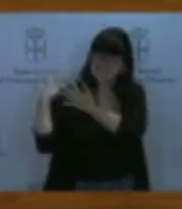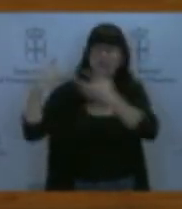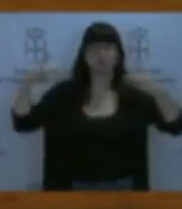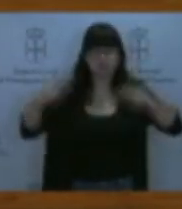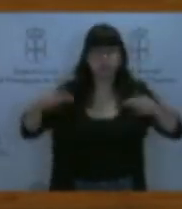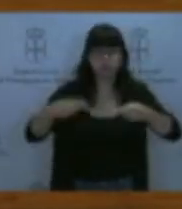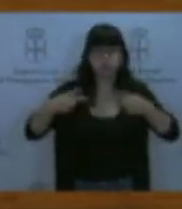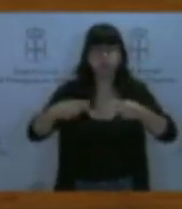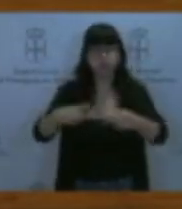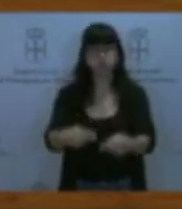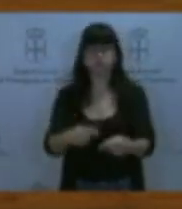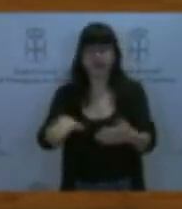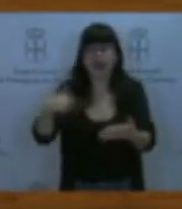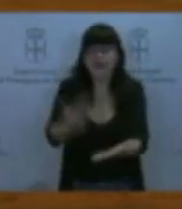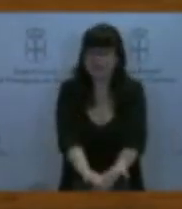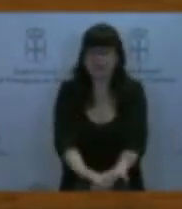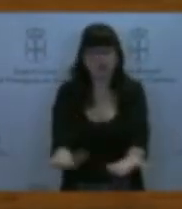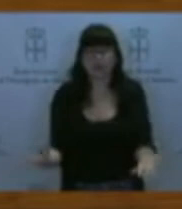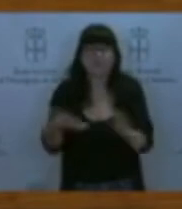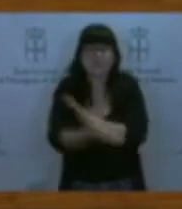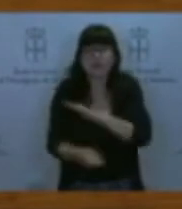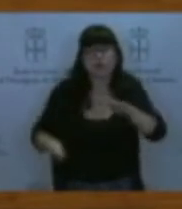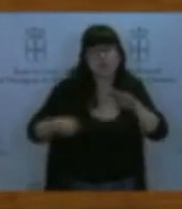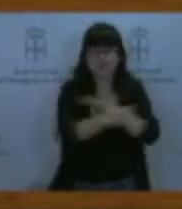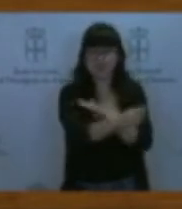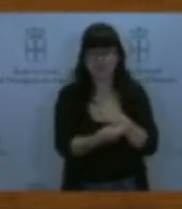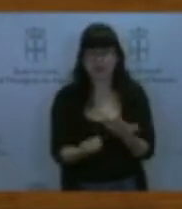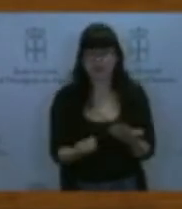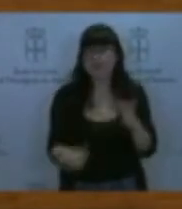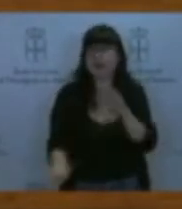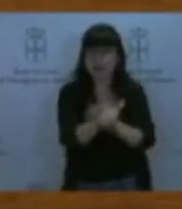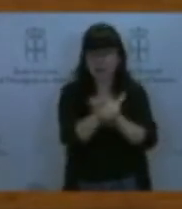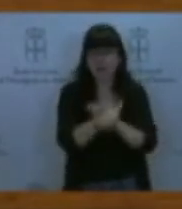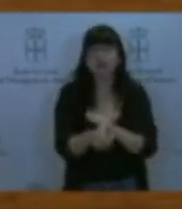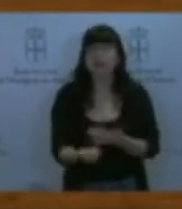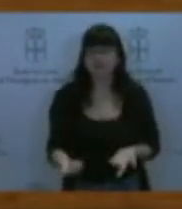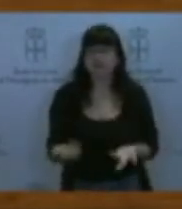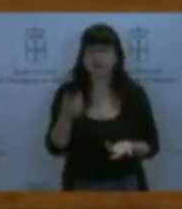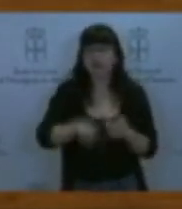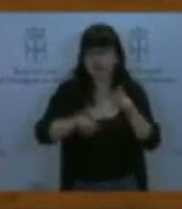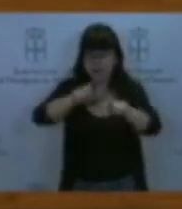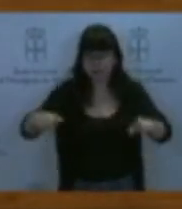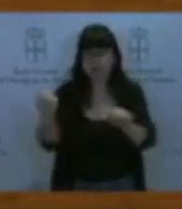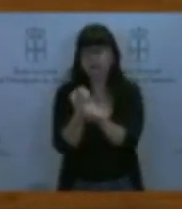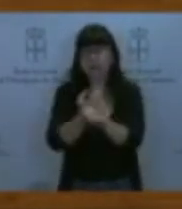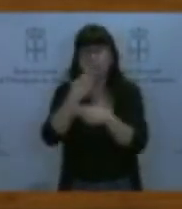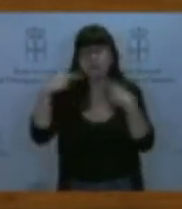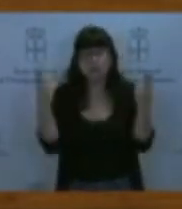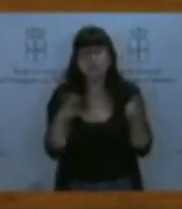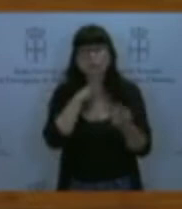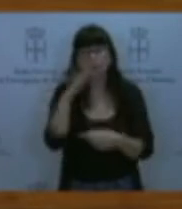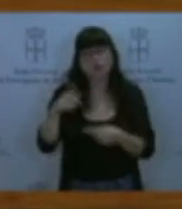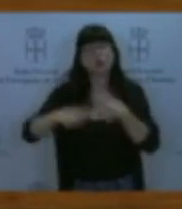la población, también para las y los servidores de lo público, que hacen que cada día funcione este estado social de